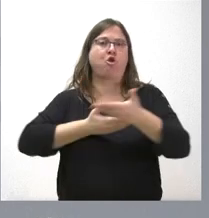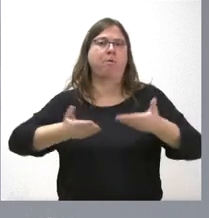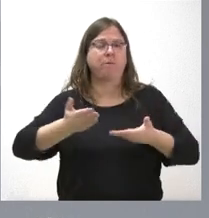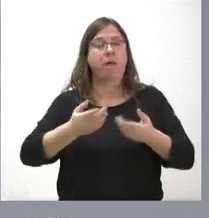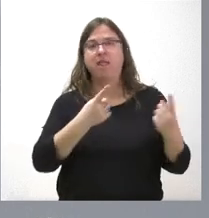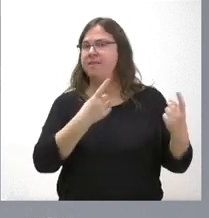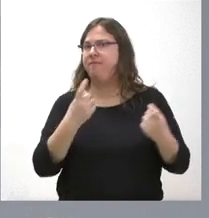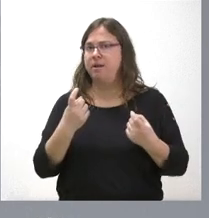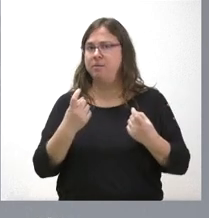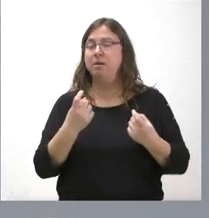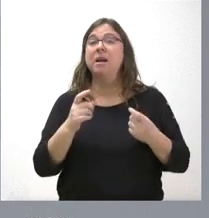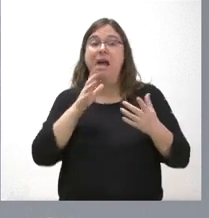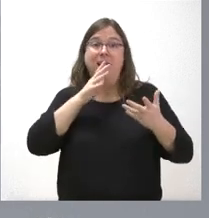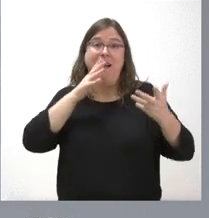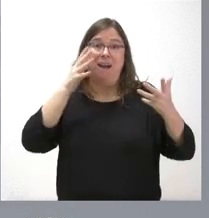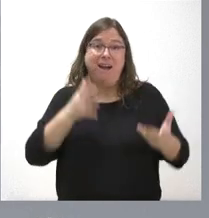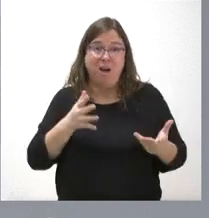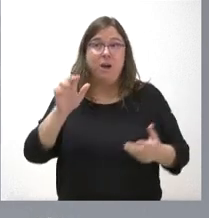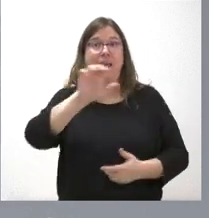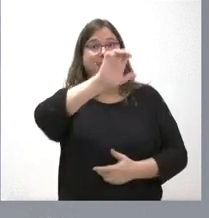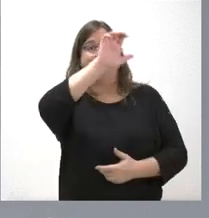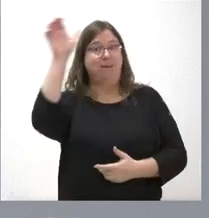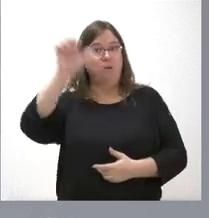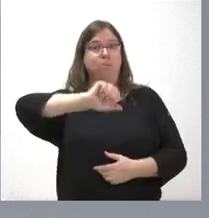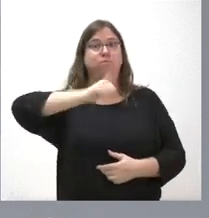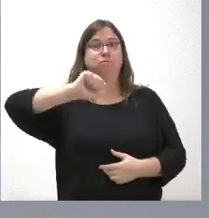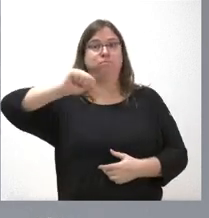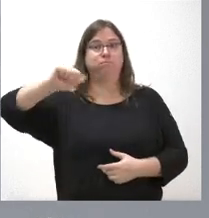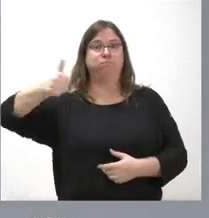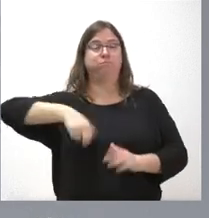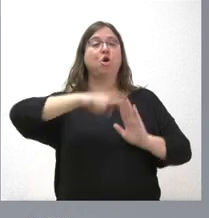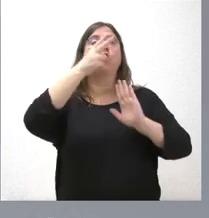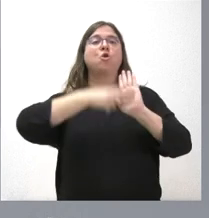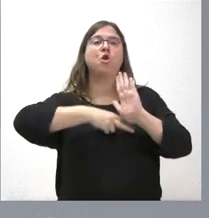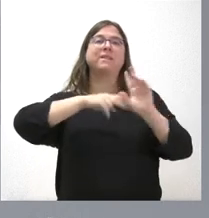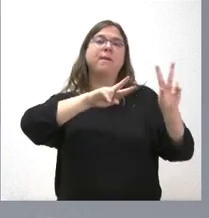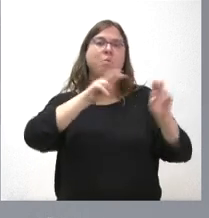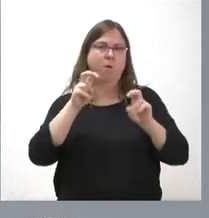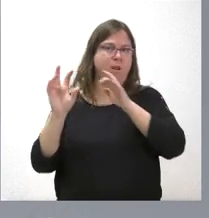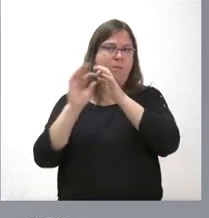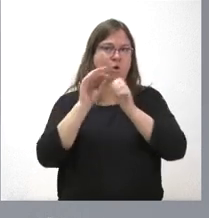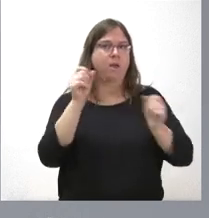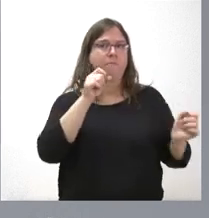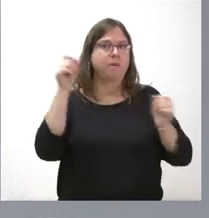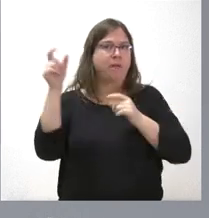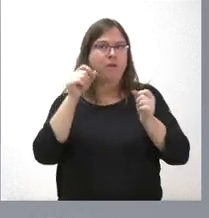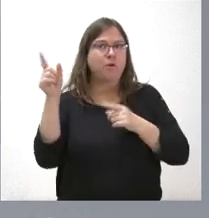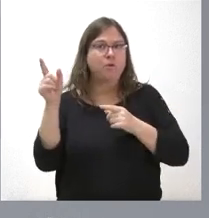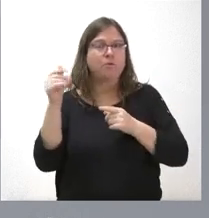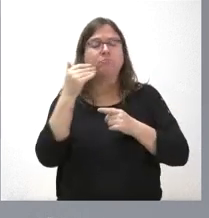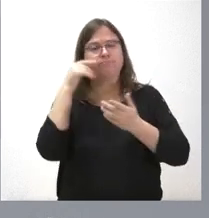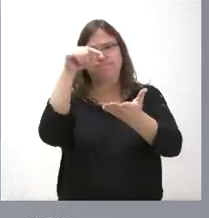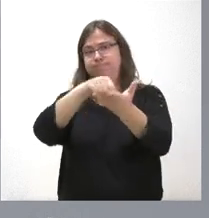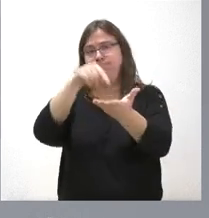necesaria, sobre todo ahora que Europa está aprobando nueva normativa al respecto. Eso es lo que le estamos exigiendo